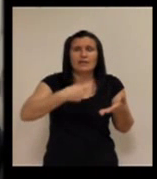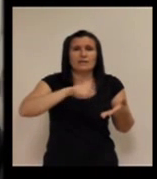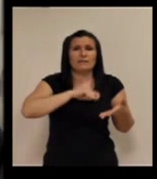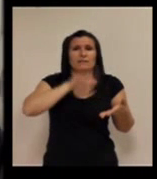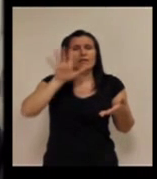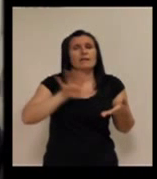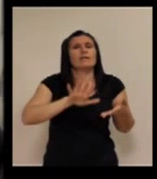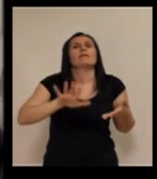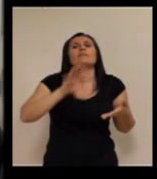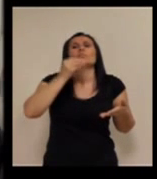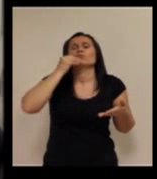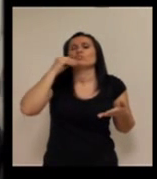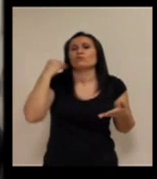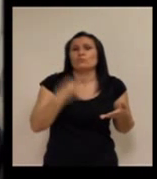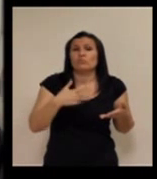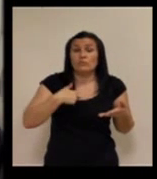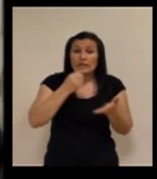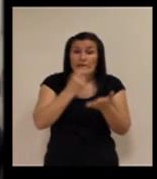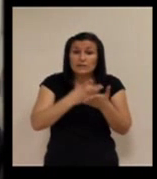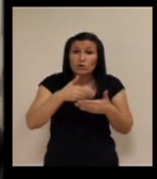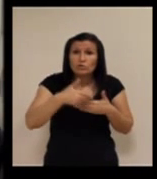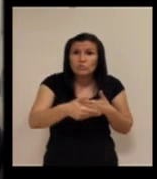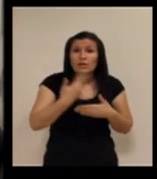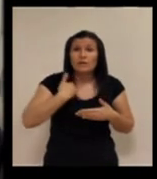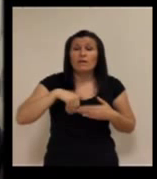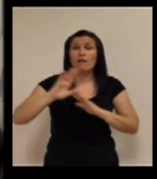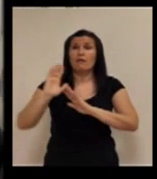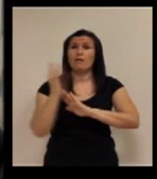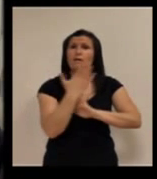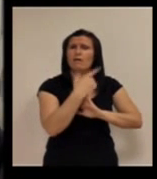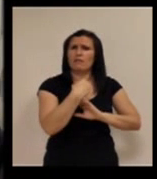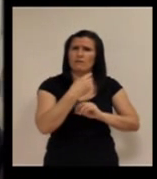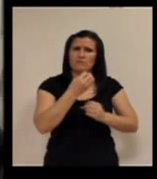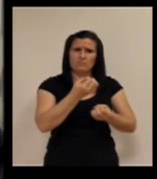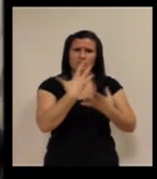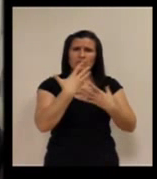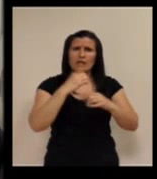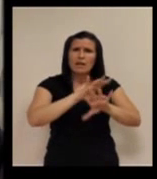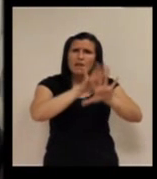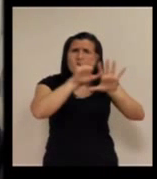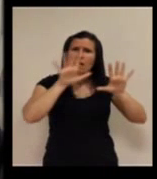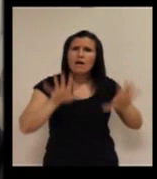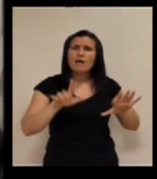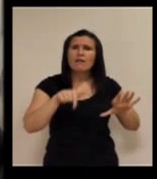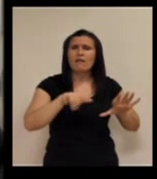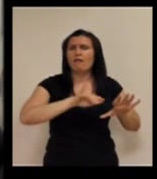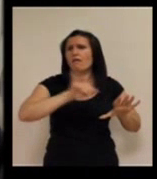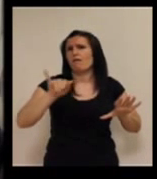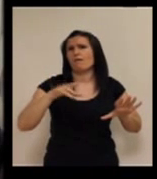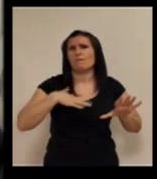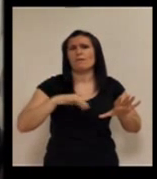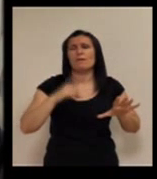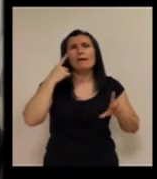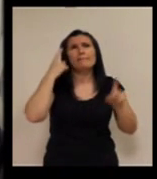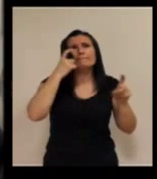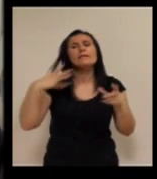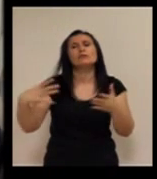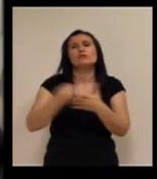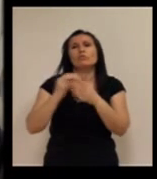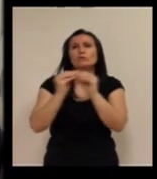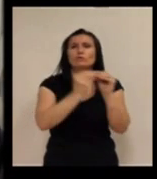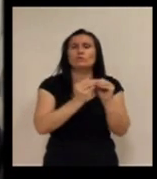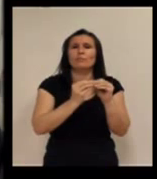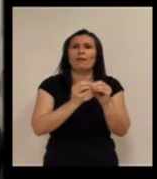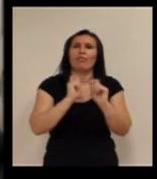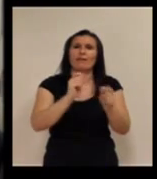buen servicio de teleasistencia en España y los retos que los habéis planteado muy claramente están para que a ver si